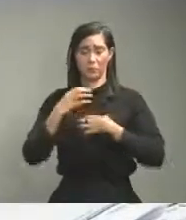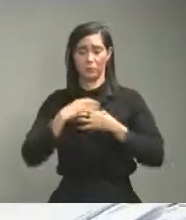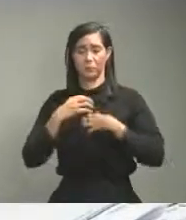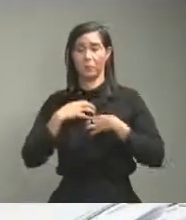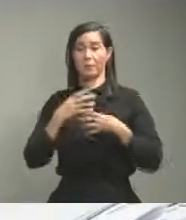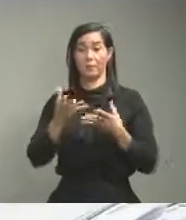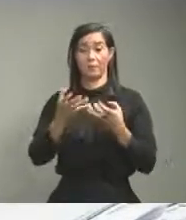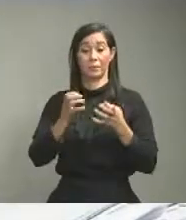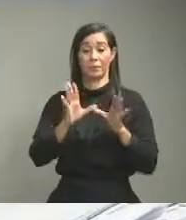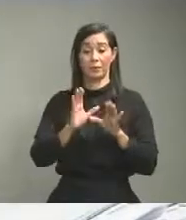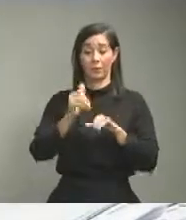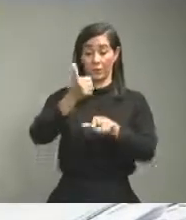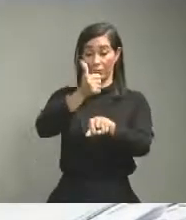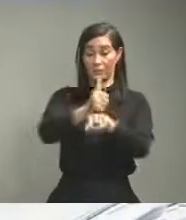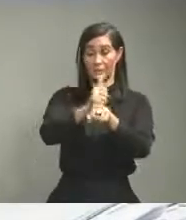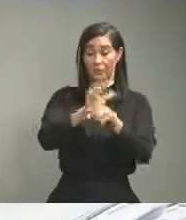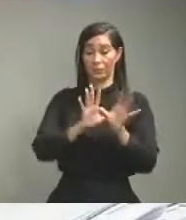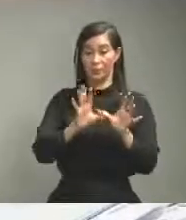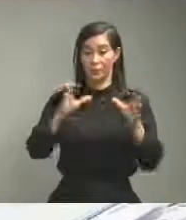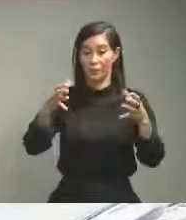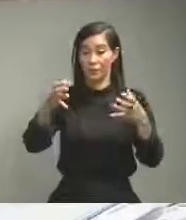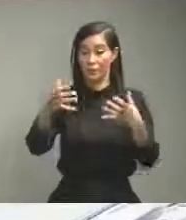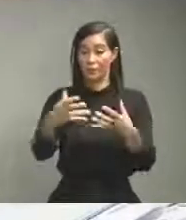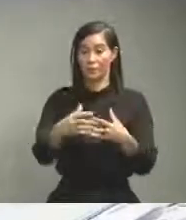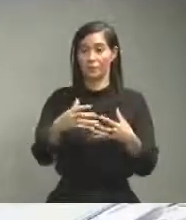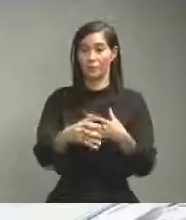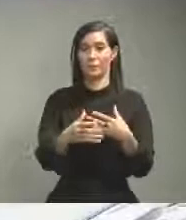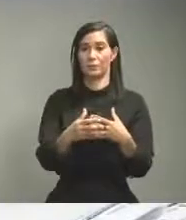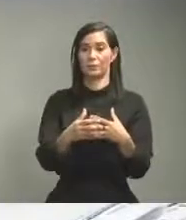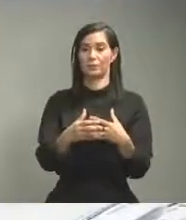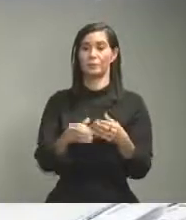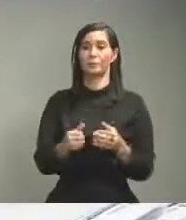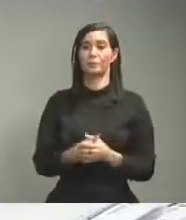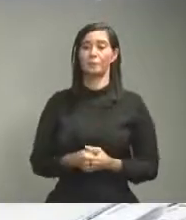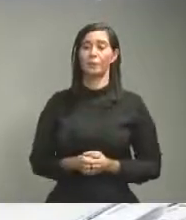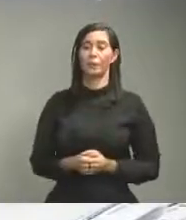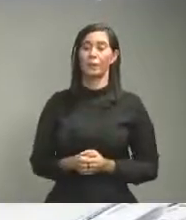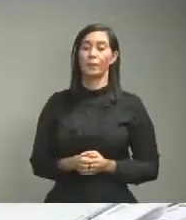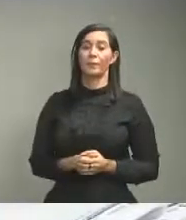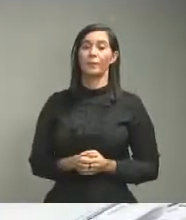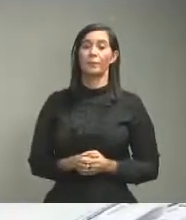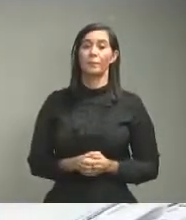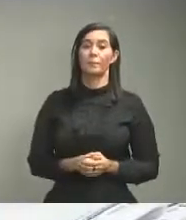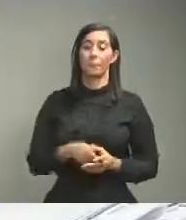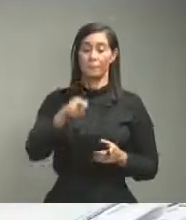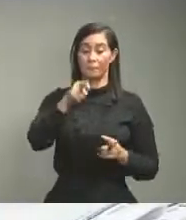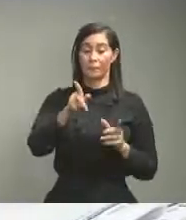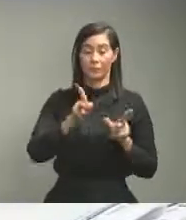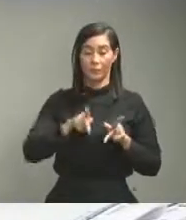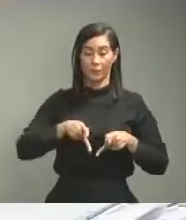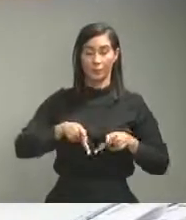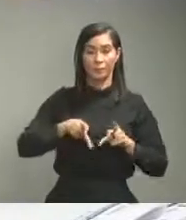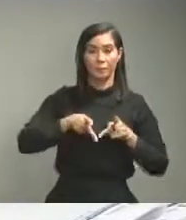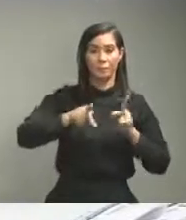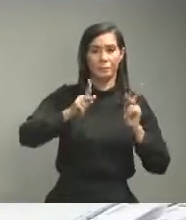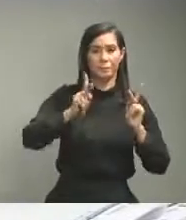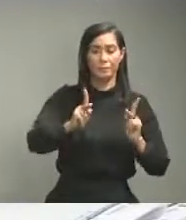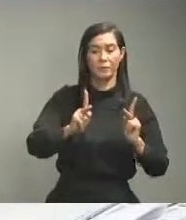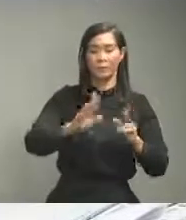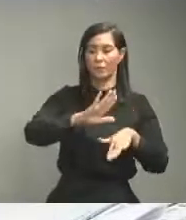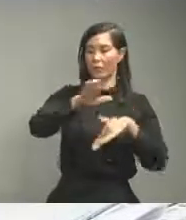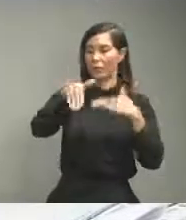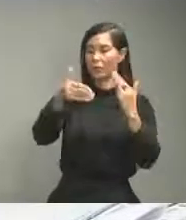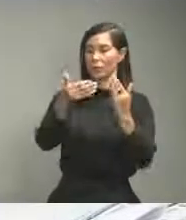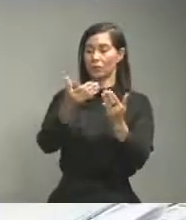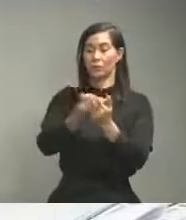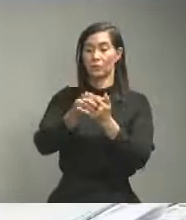el proceso de instalación de una infraestructura nacional que permitiera el aislamiento de todos los